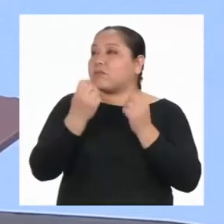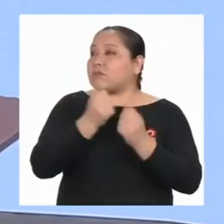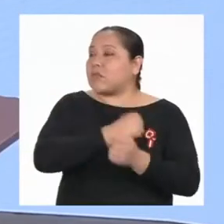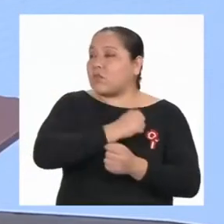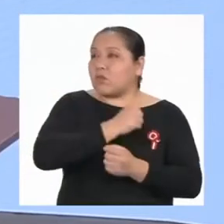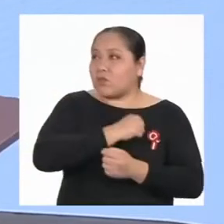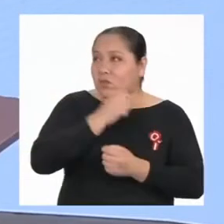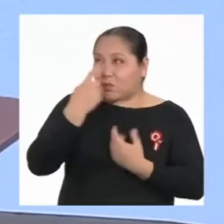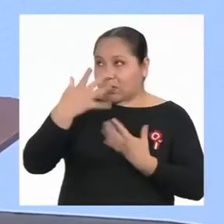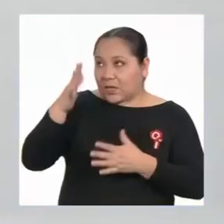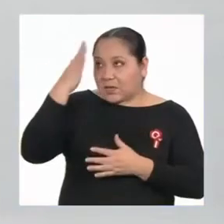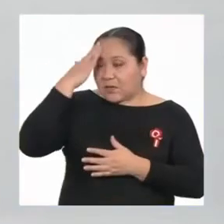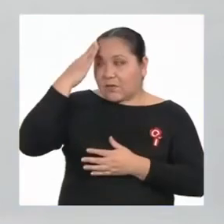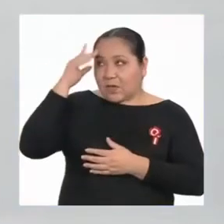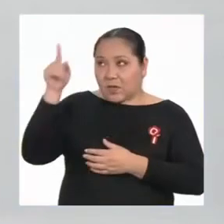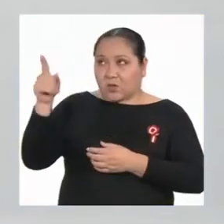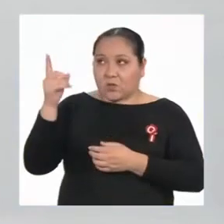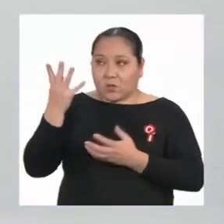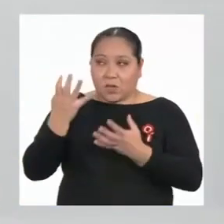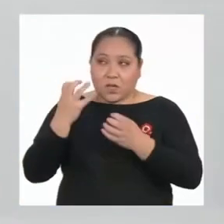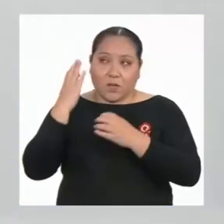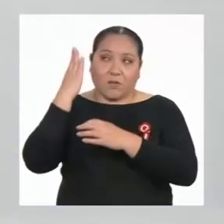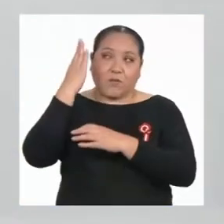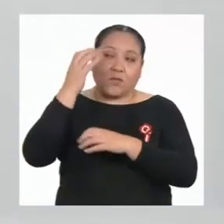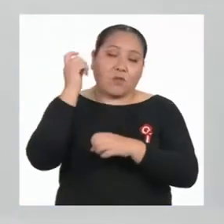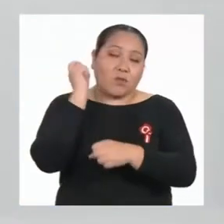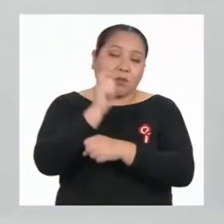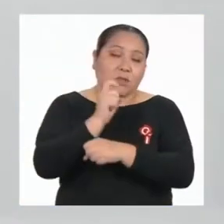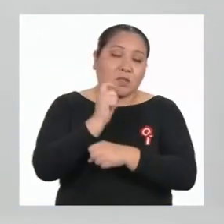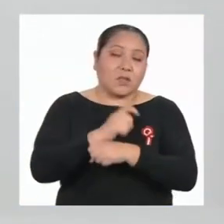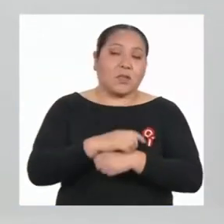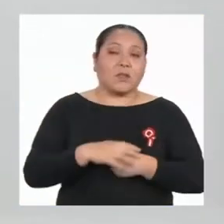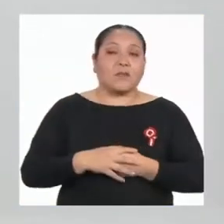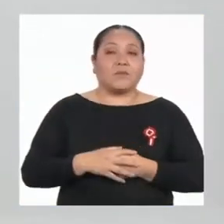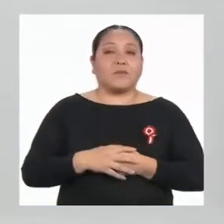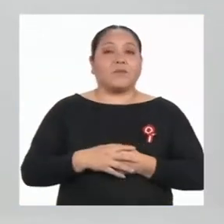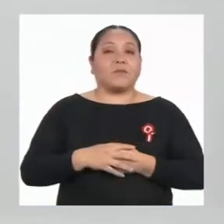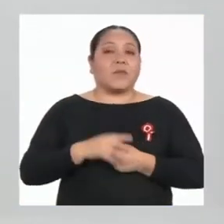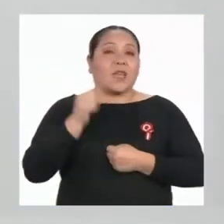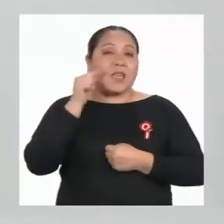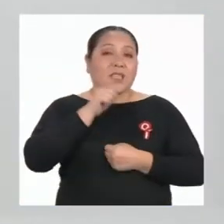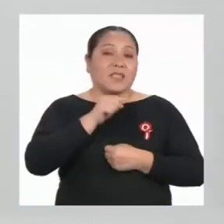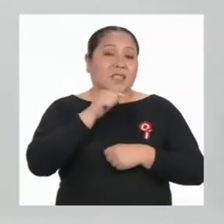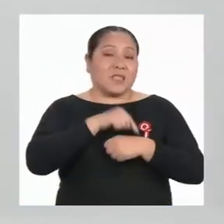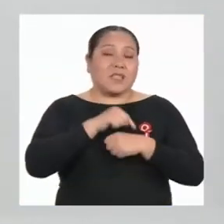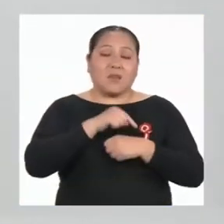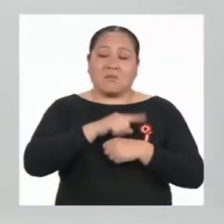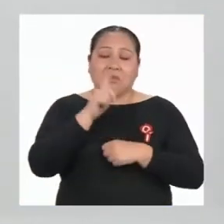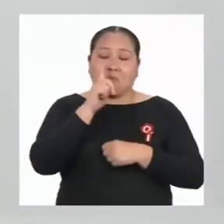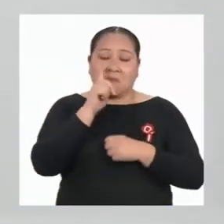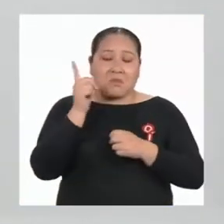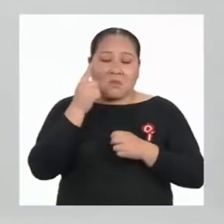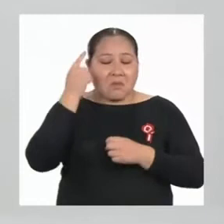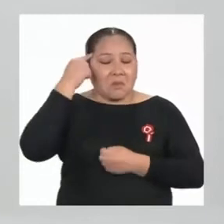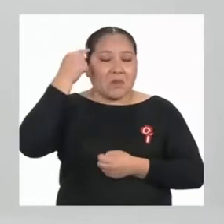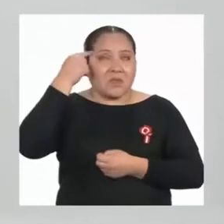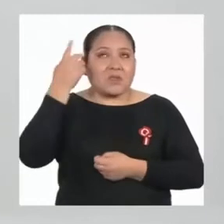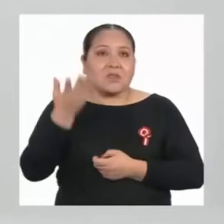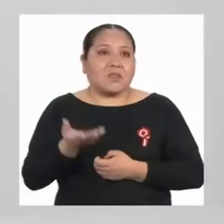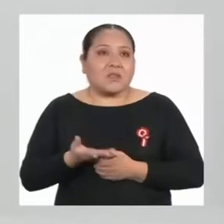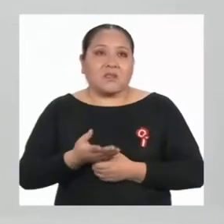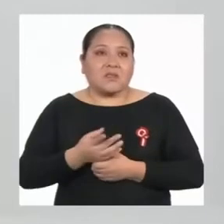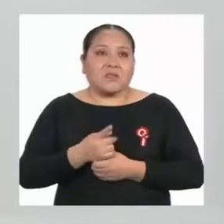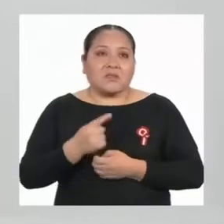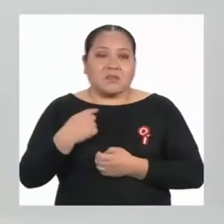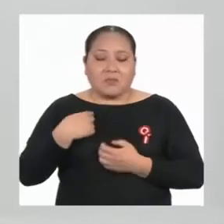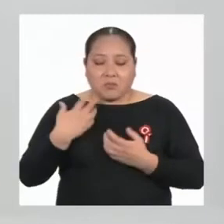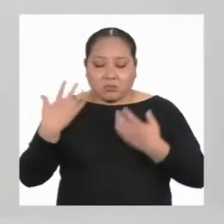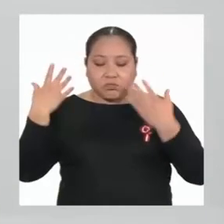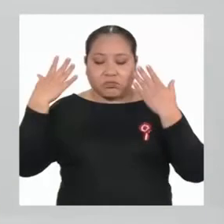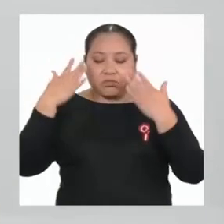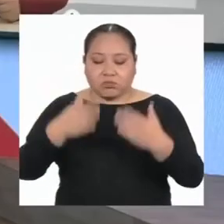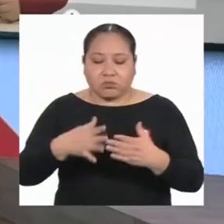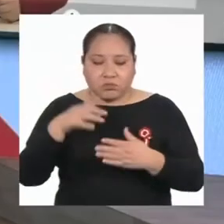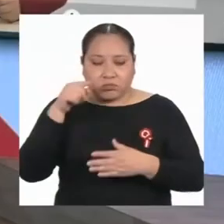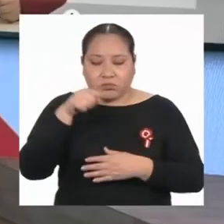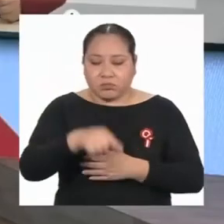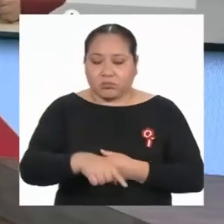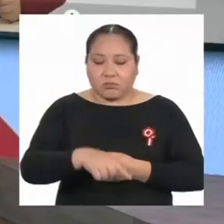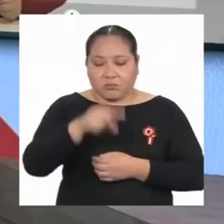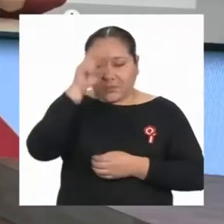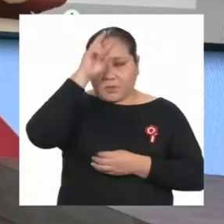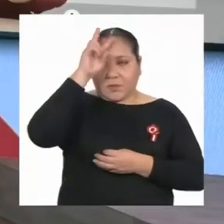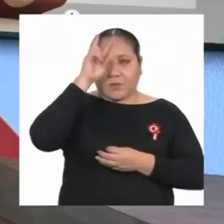quería ser profesora? ¡Uy! En esa época ni se me pasó por la mente que yo iba a dedicarme a esta labor.